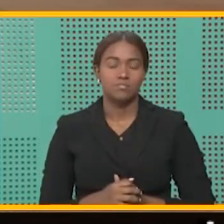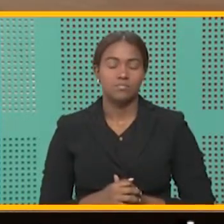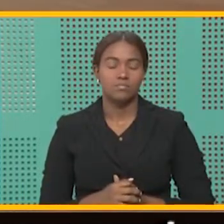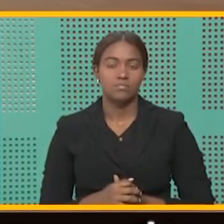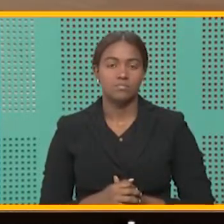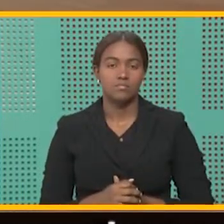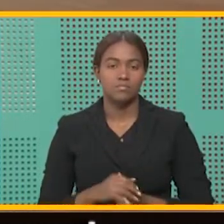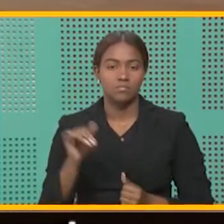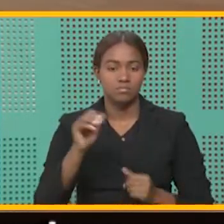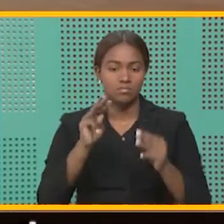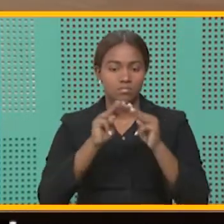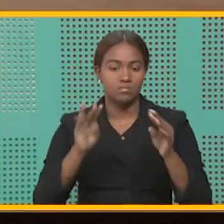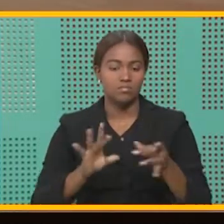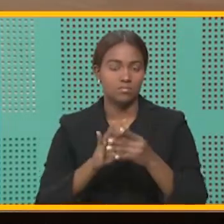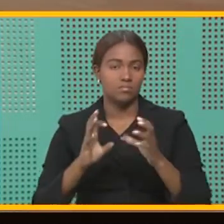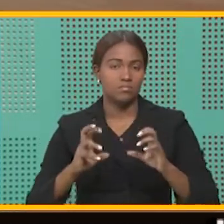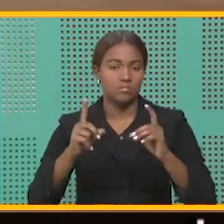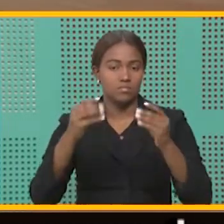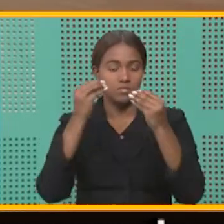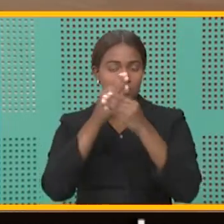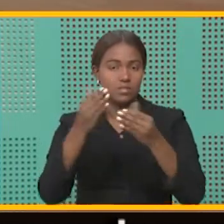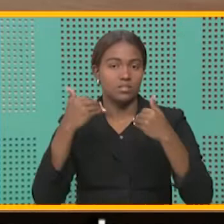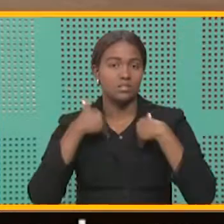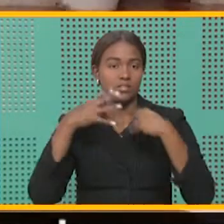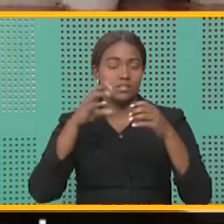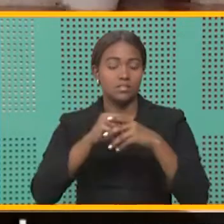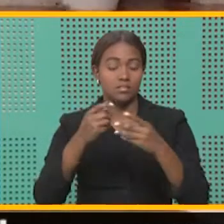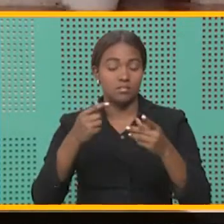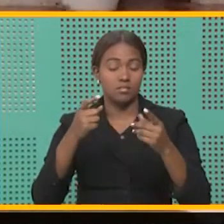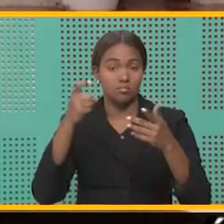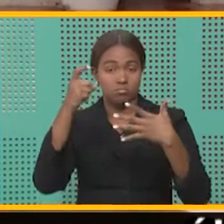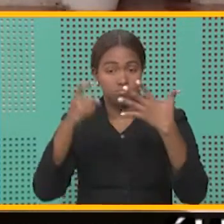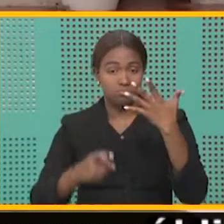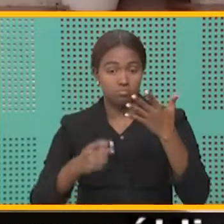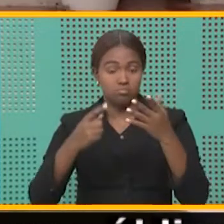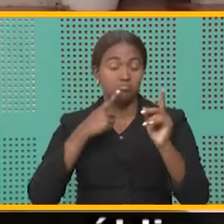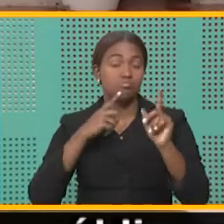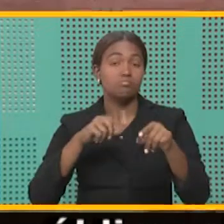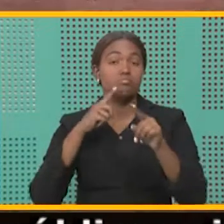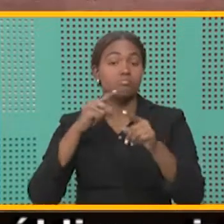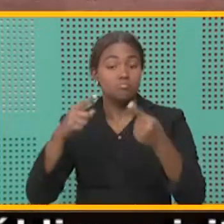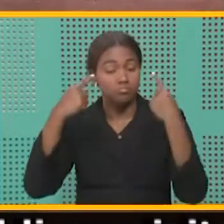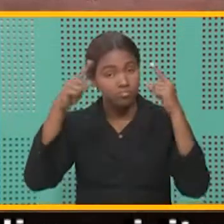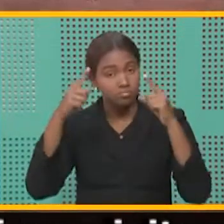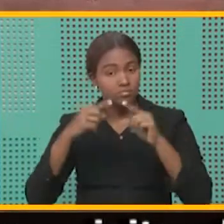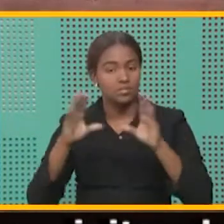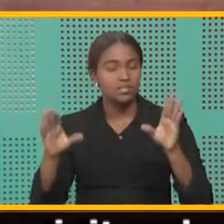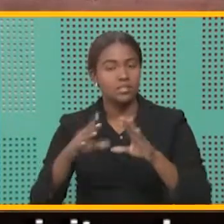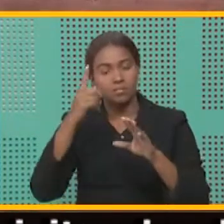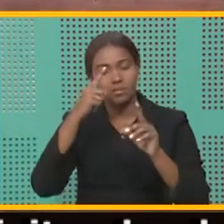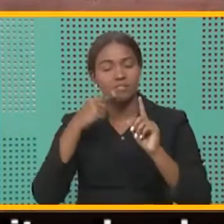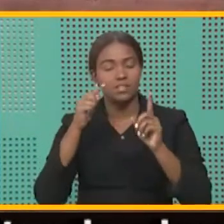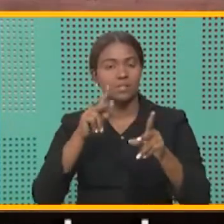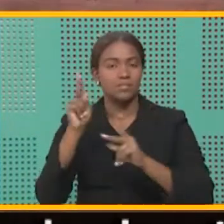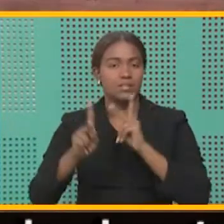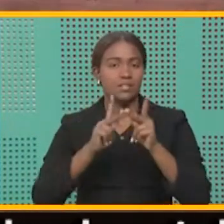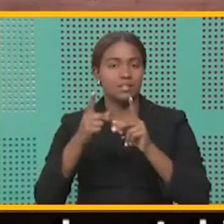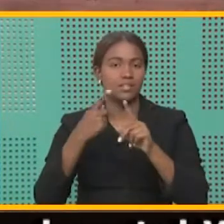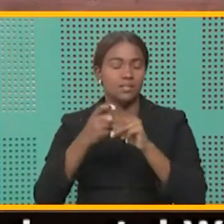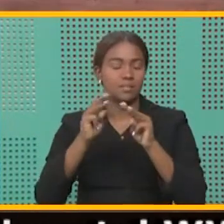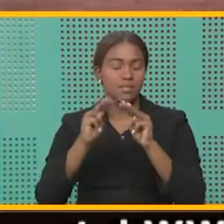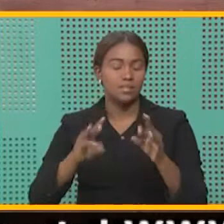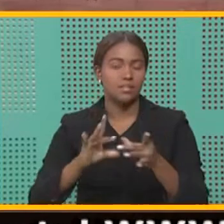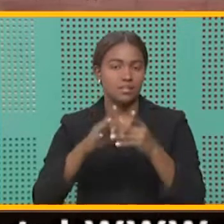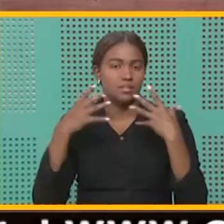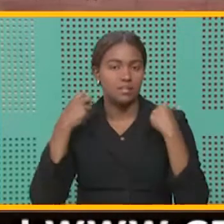En tanto, el Ministerio de Educación informó que cumple al pie de la letra las recomendaciones realizadas por las autoridades del Ministerio de